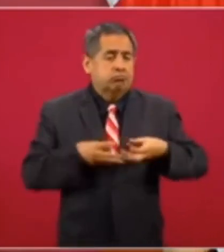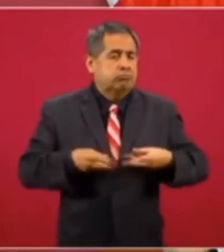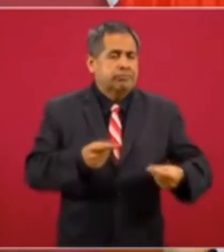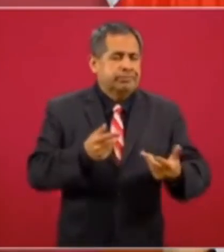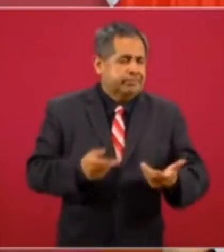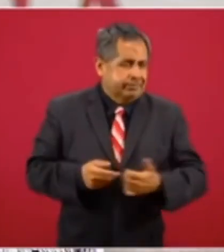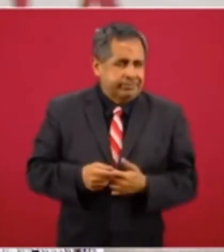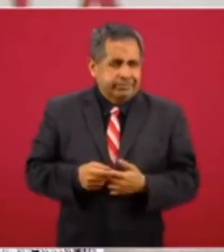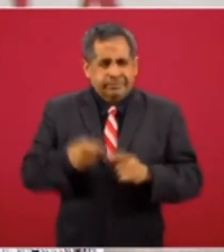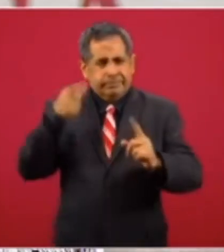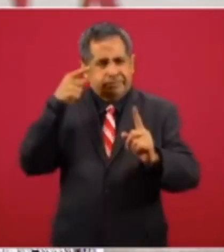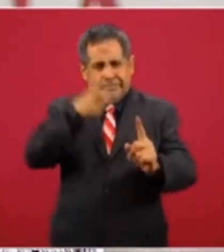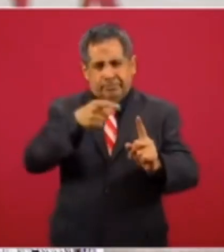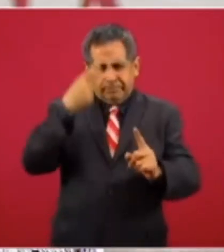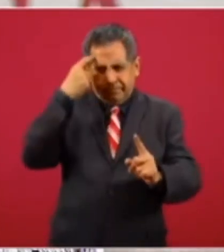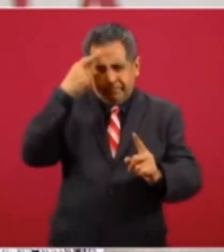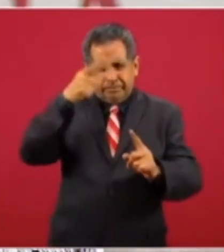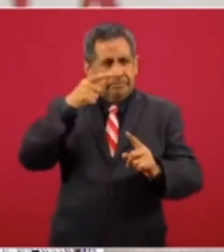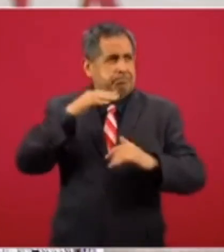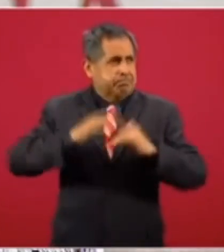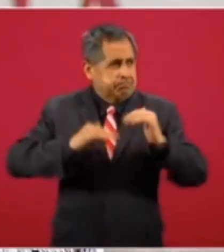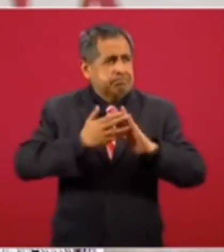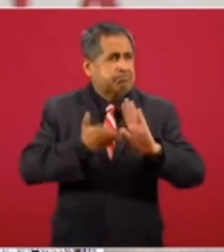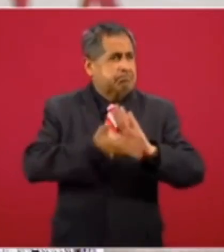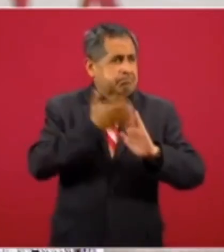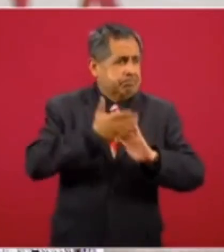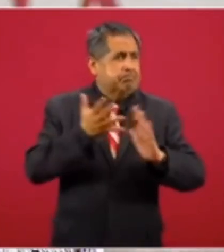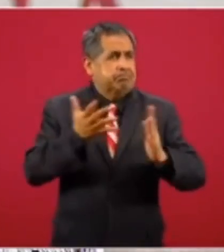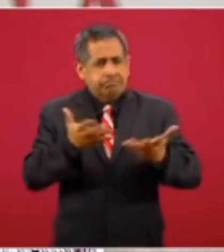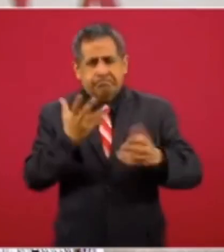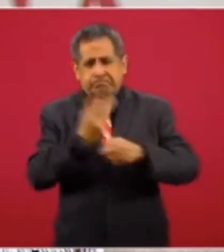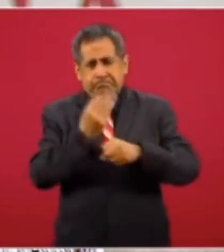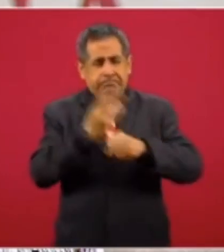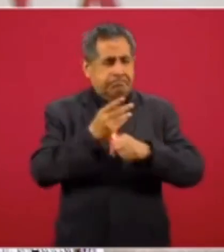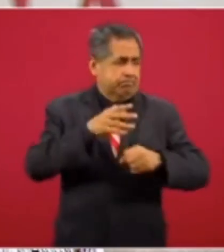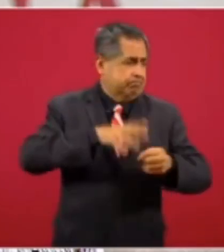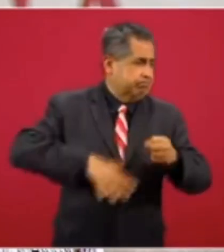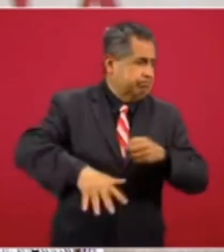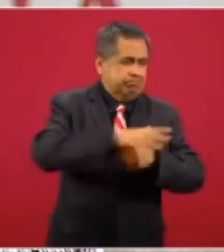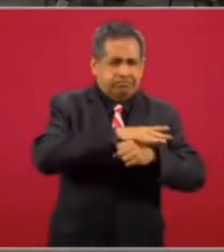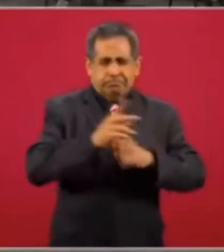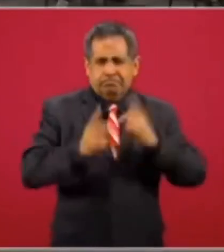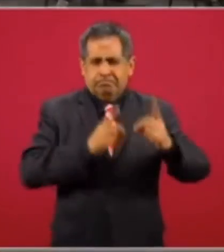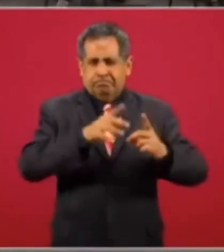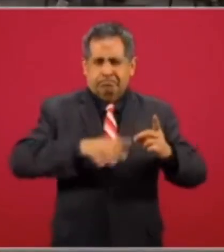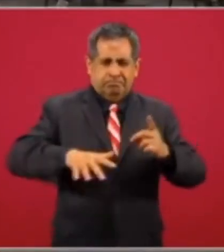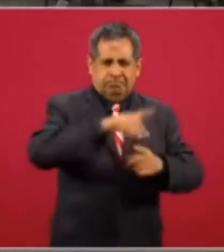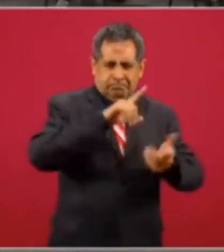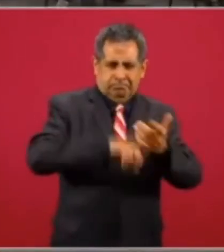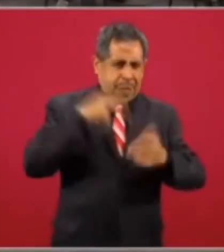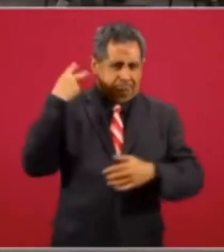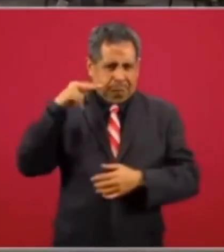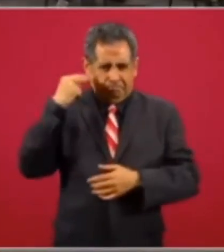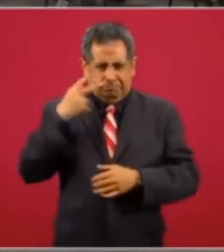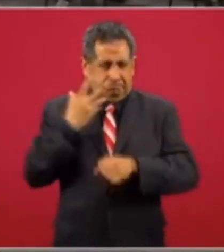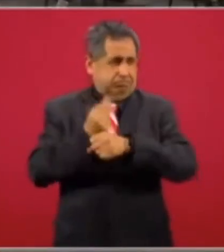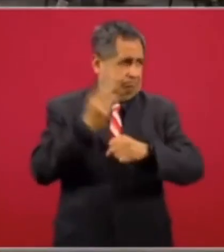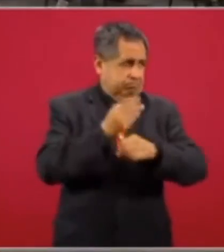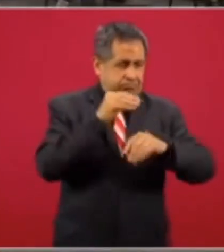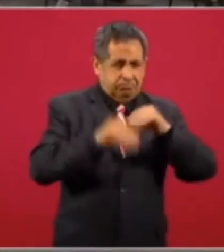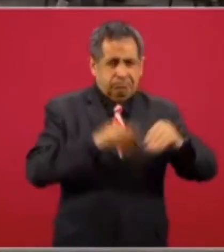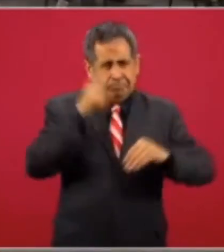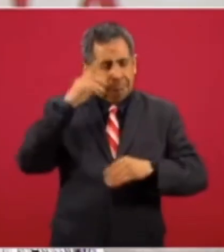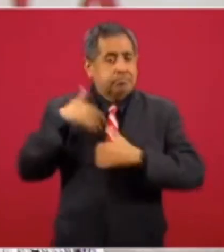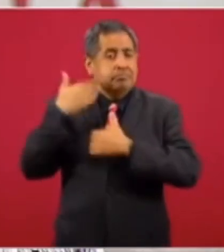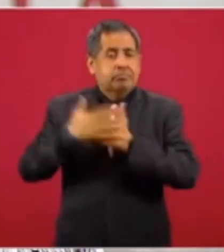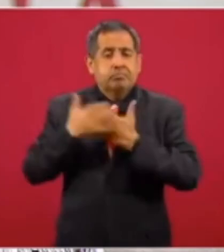fue el de la construcción el desarrollo y la remodelación de la infraestructura deportiva del estado de veracruz para la realización de